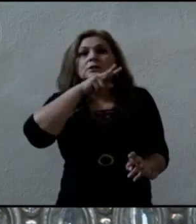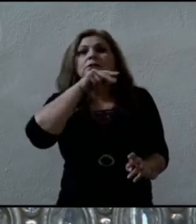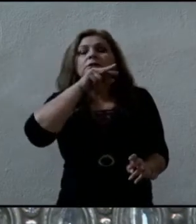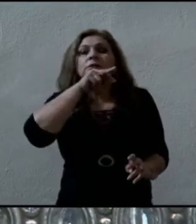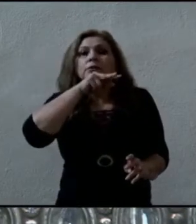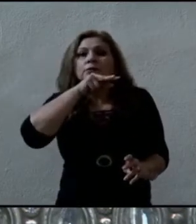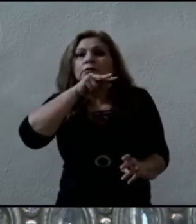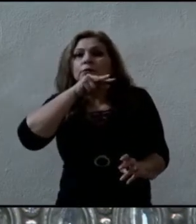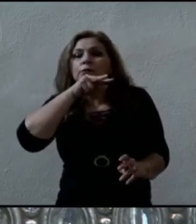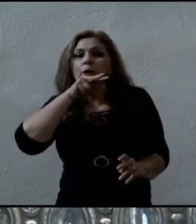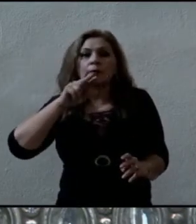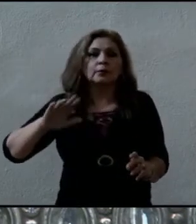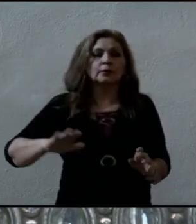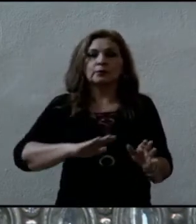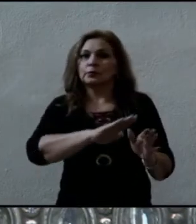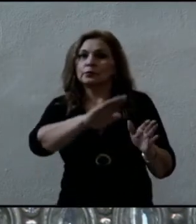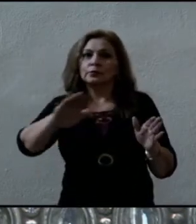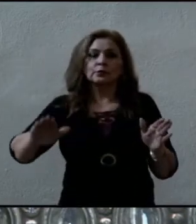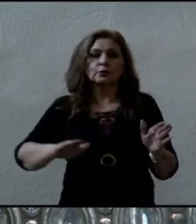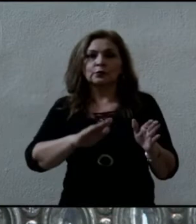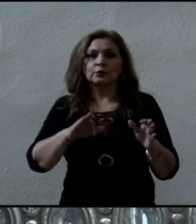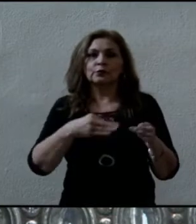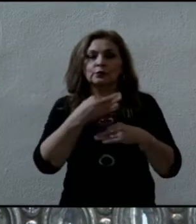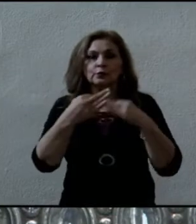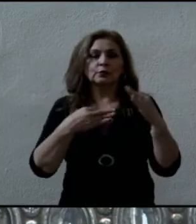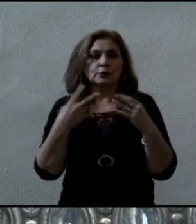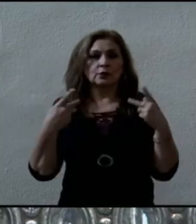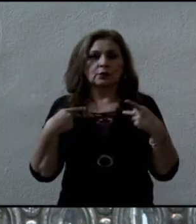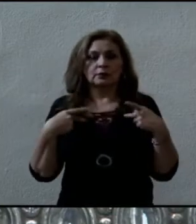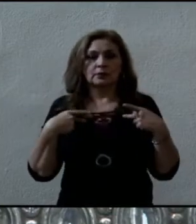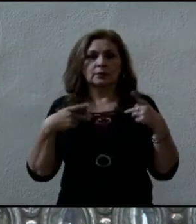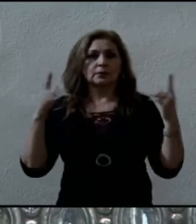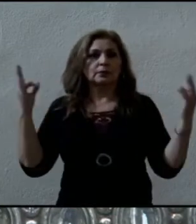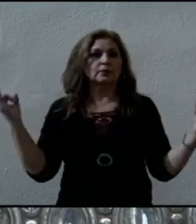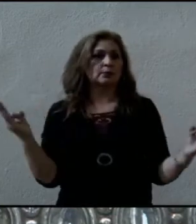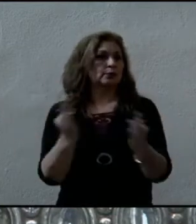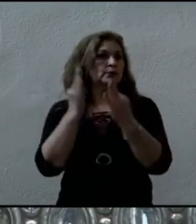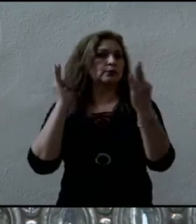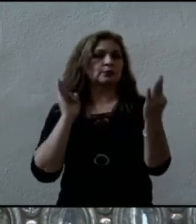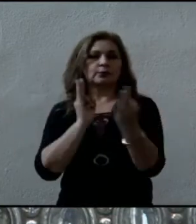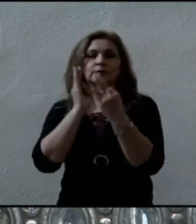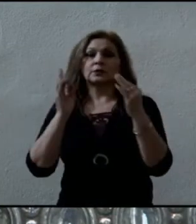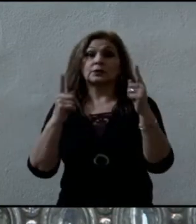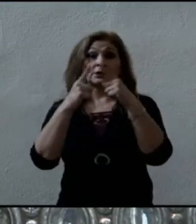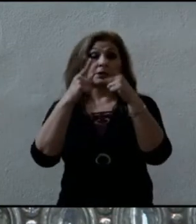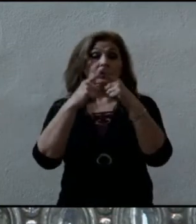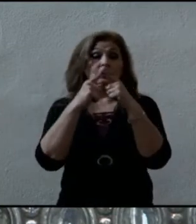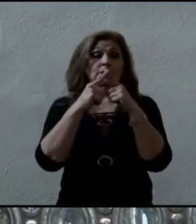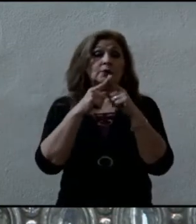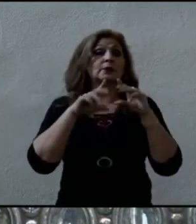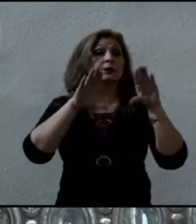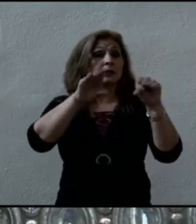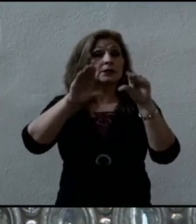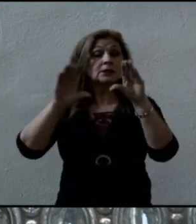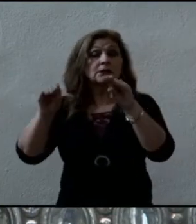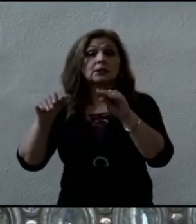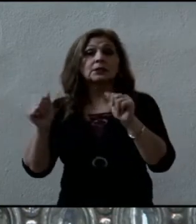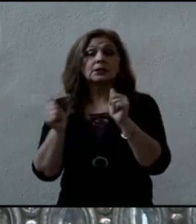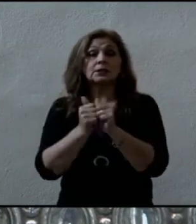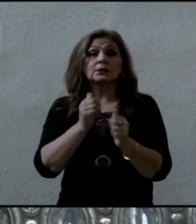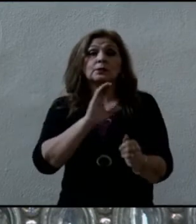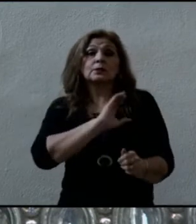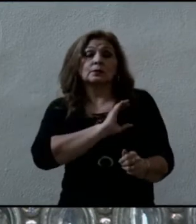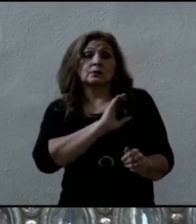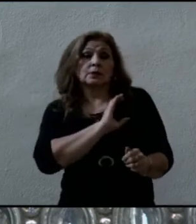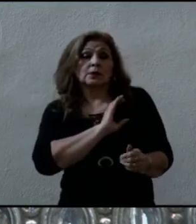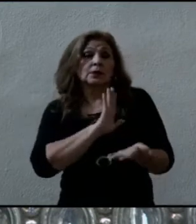rumbo de la comunidad enseñará bien, no con soberbia, no con pretensiones